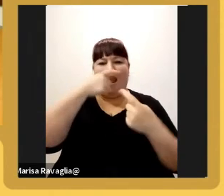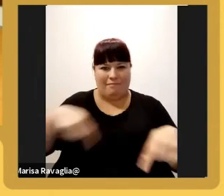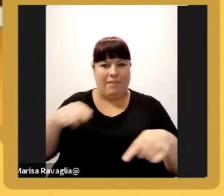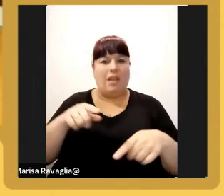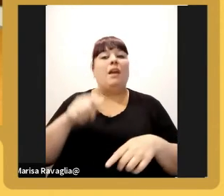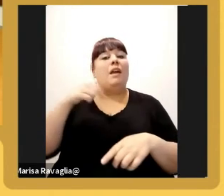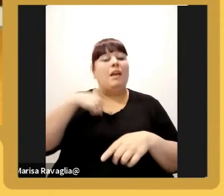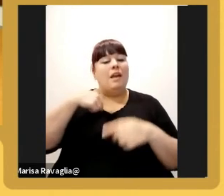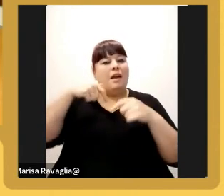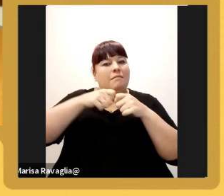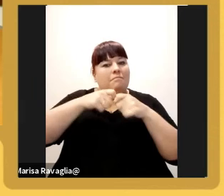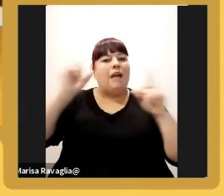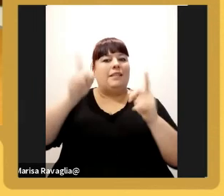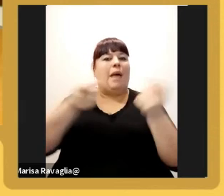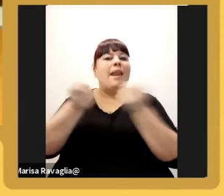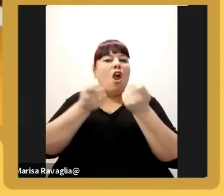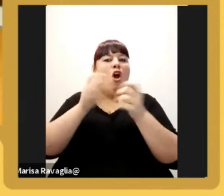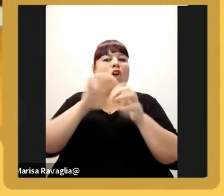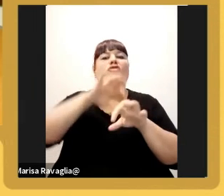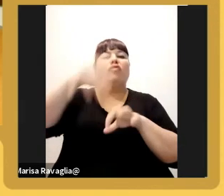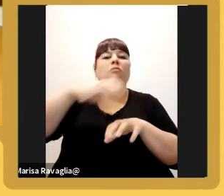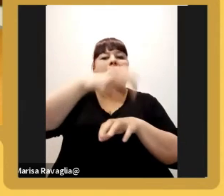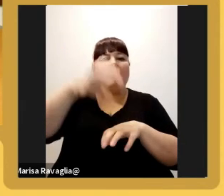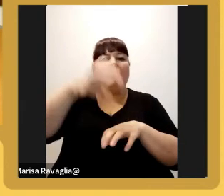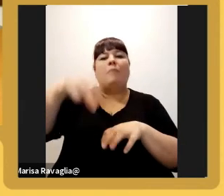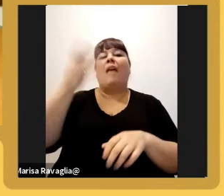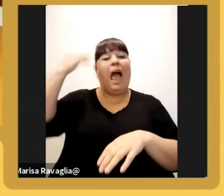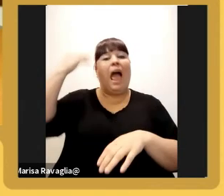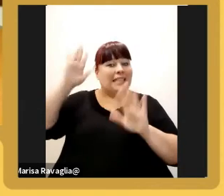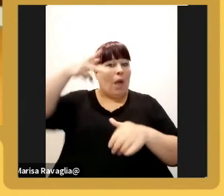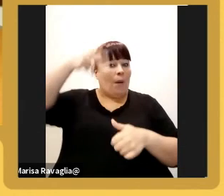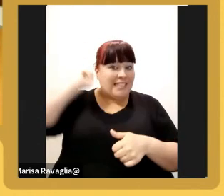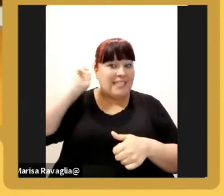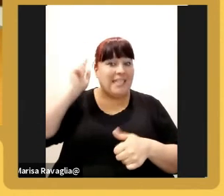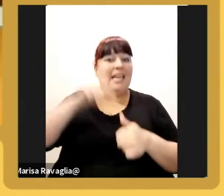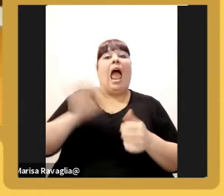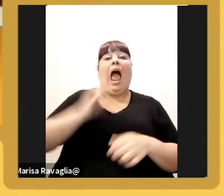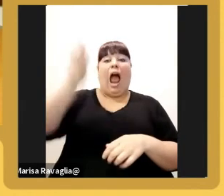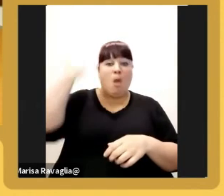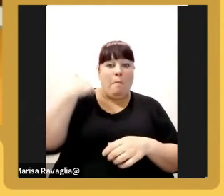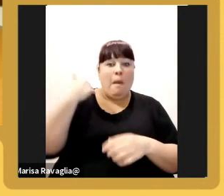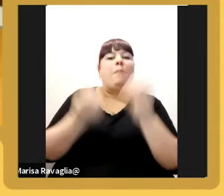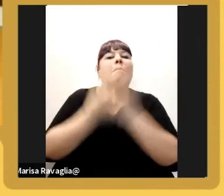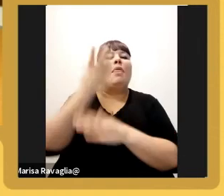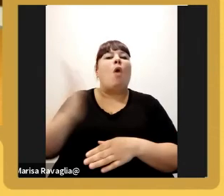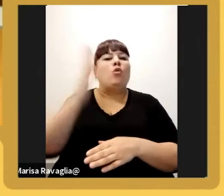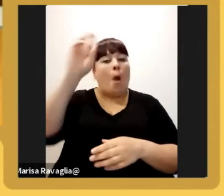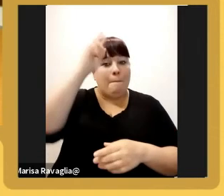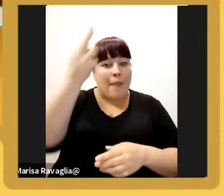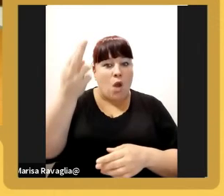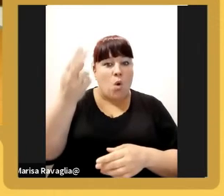extendiendo ese negocio también ya estábamos en Chile y el año pasado empezamos a producir en Perú o sea